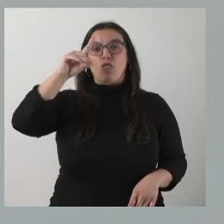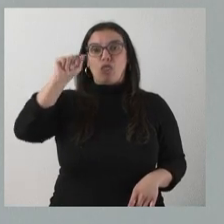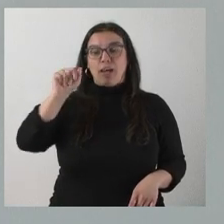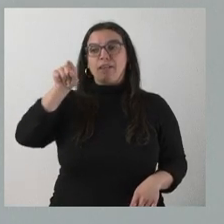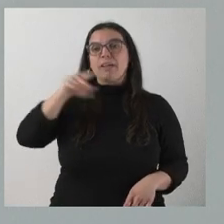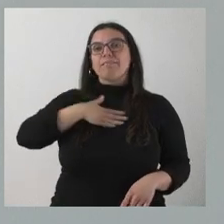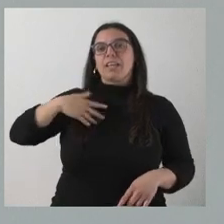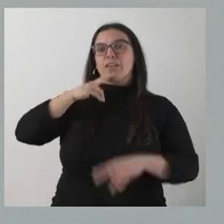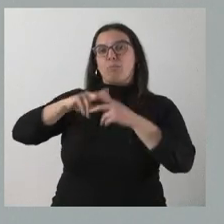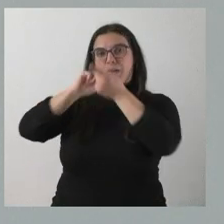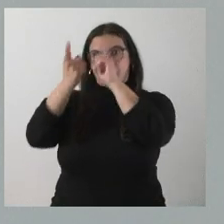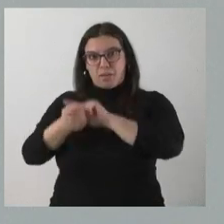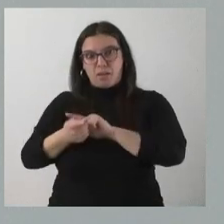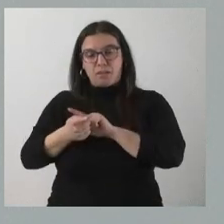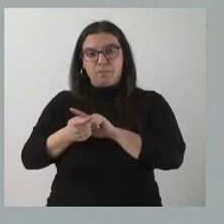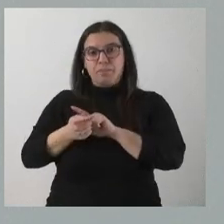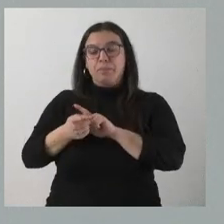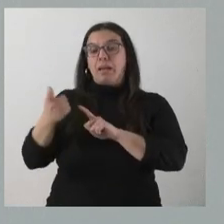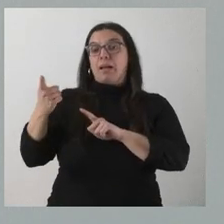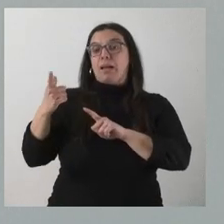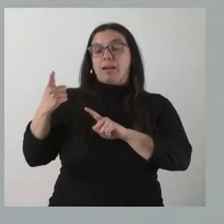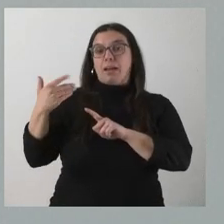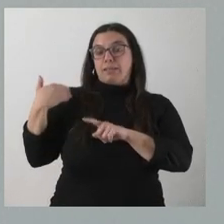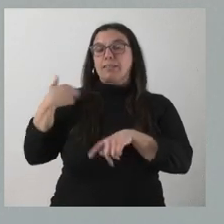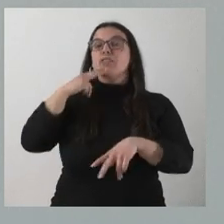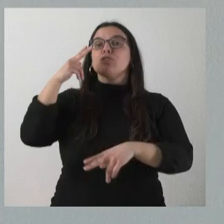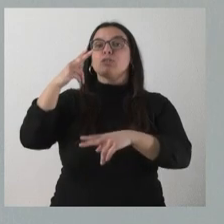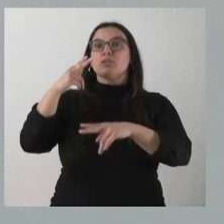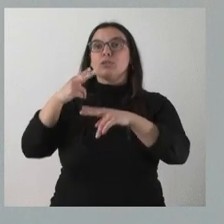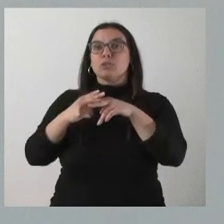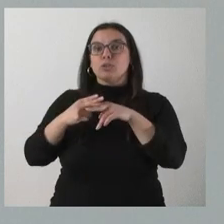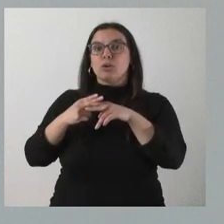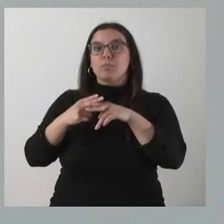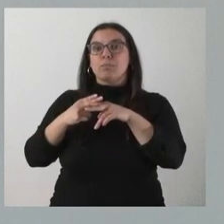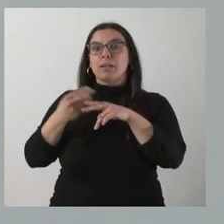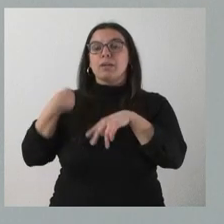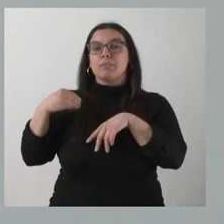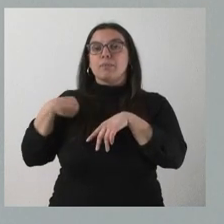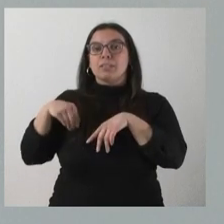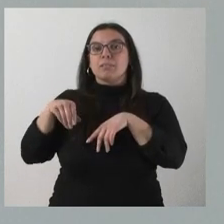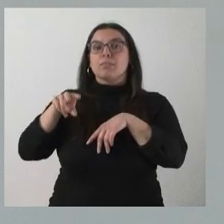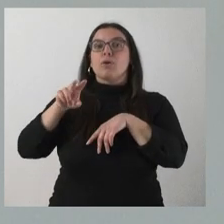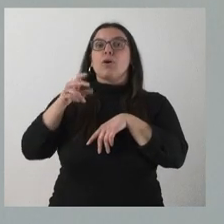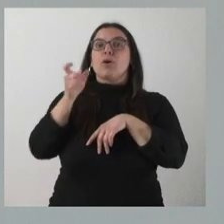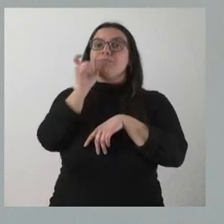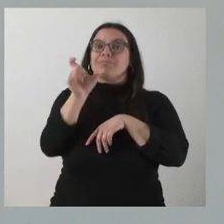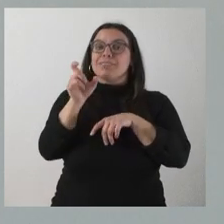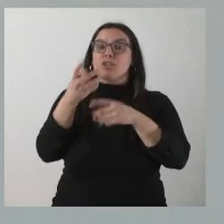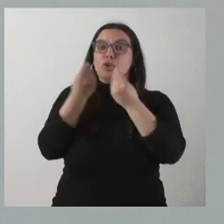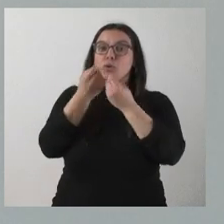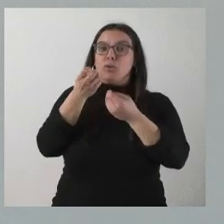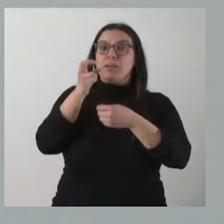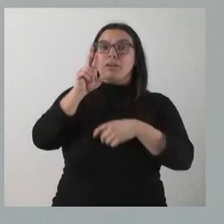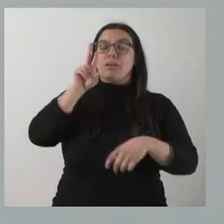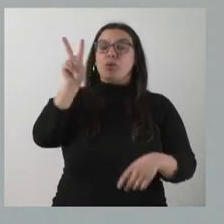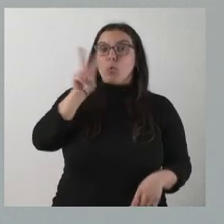presente tenía el nombre escrito en V y decide el propio municipio tomar la iniciativa de